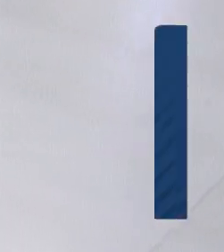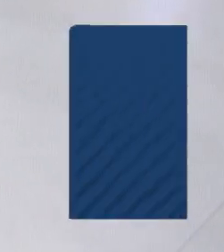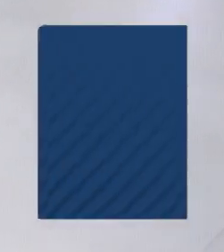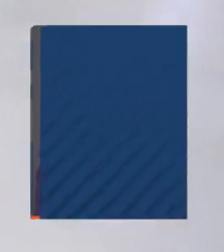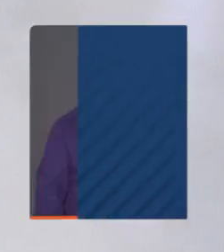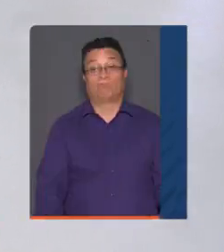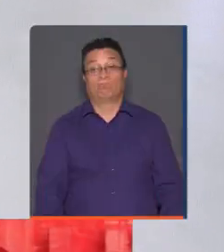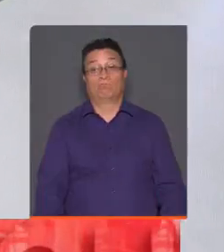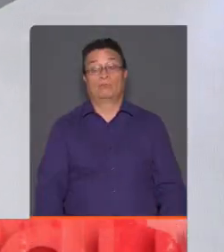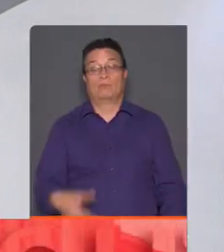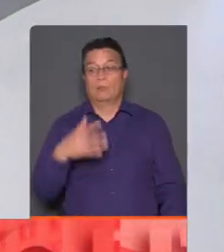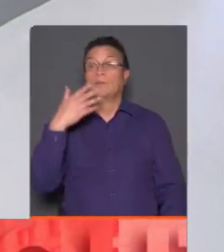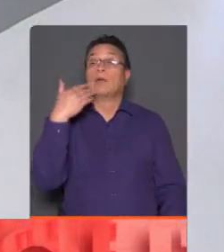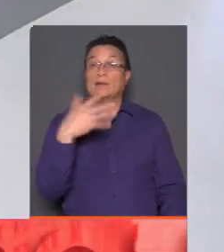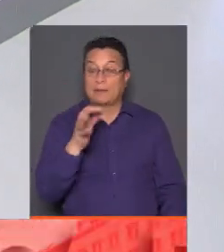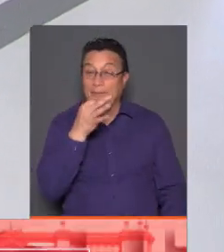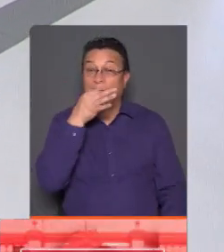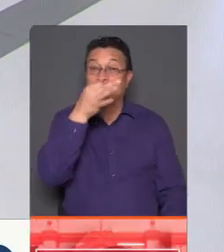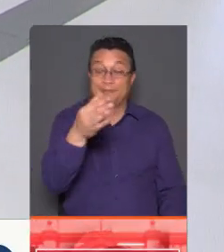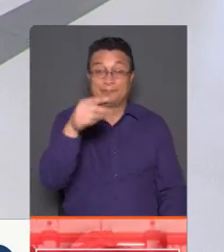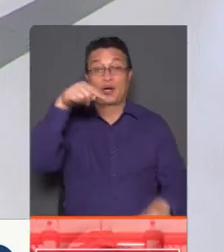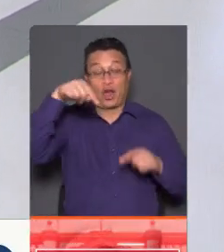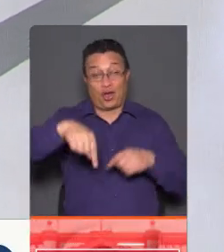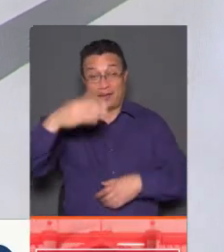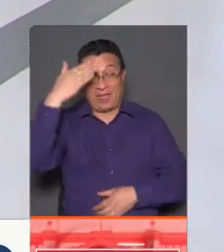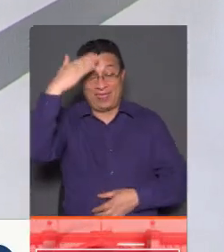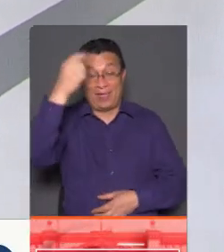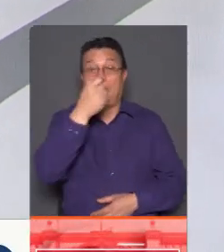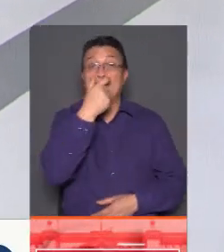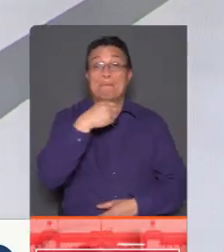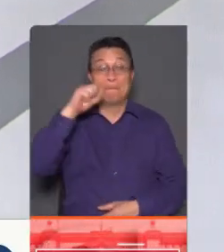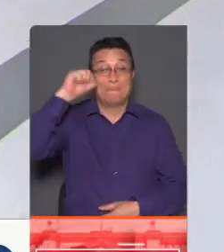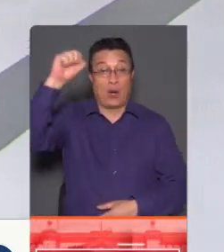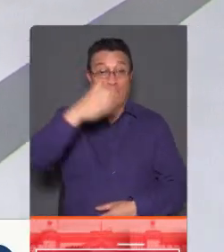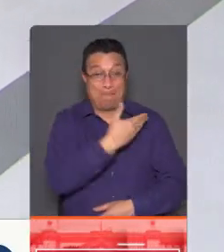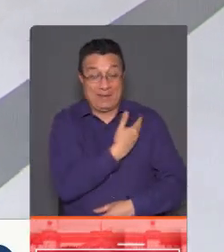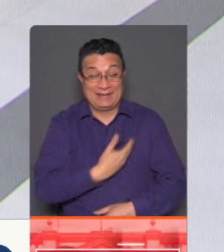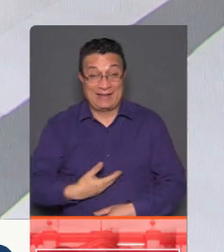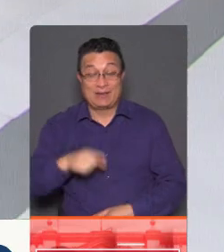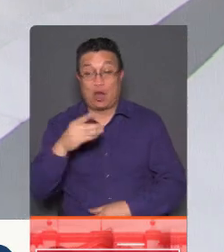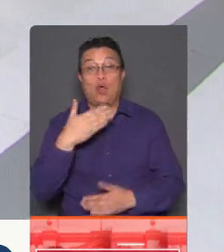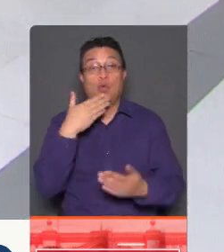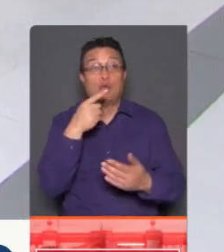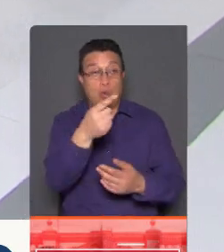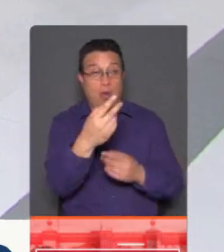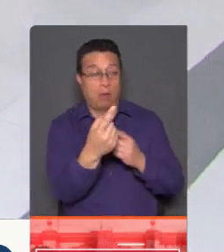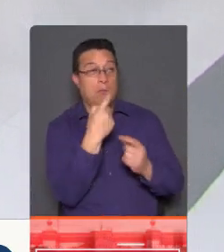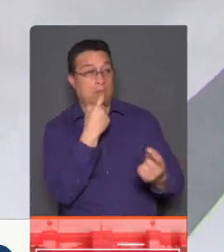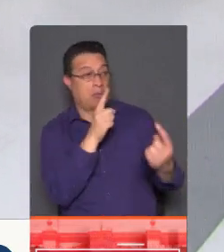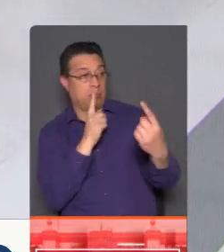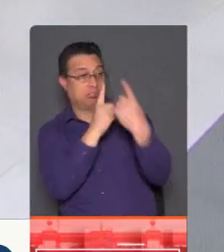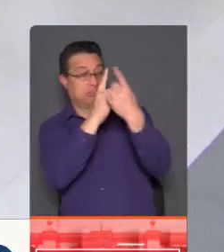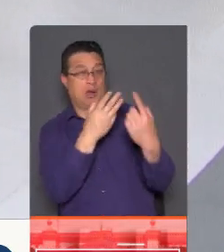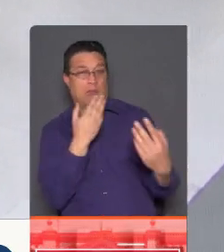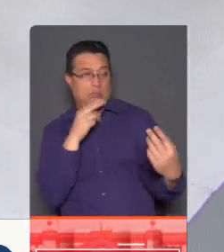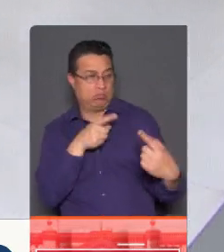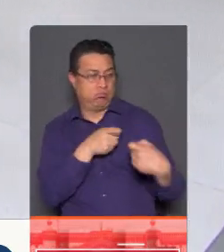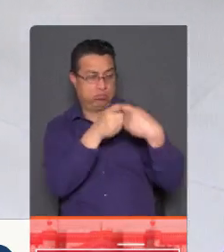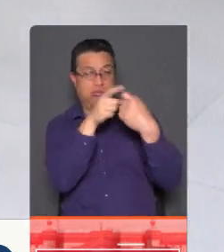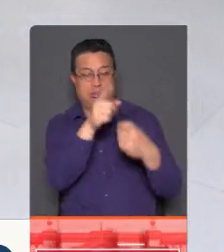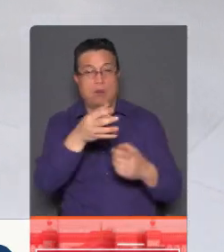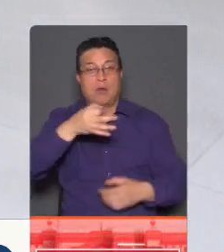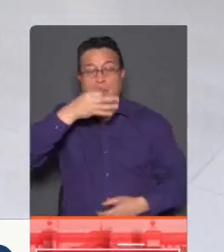Se lo habíamos adelantado el episodio que vivió hoy el Presidente de la República cuando fue encarado por un dirigente gremial mientras hacía un